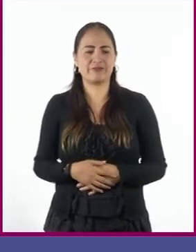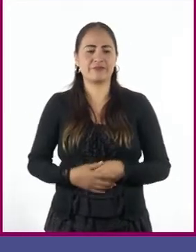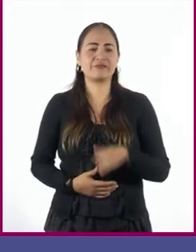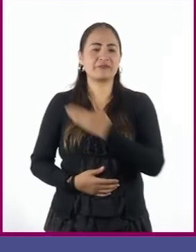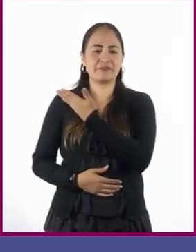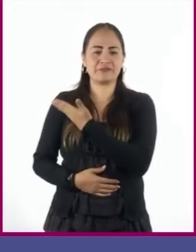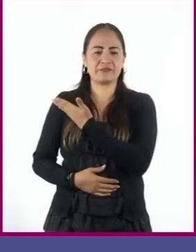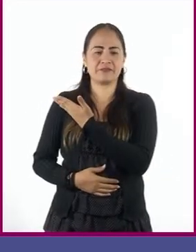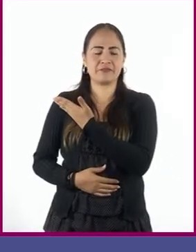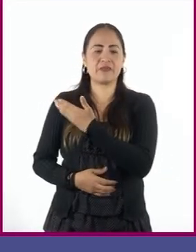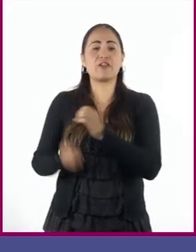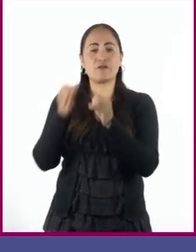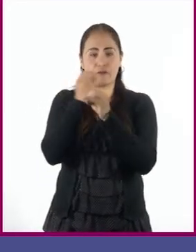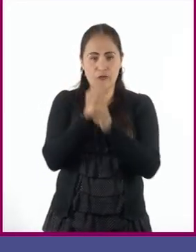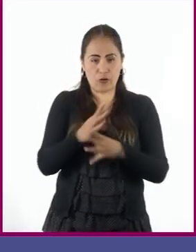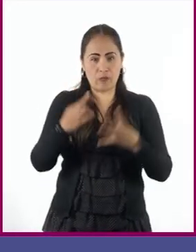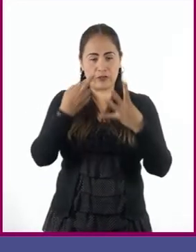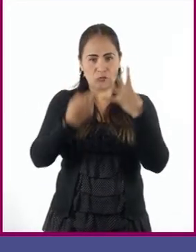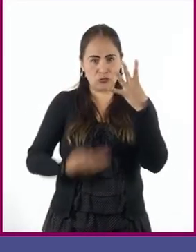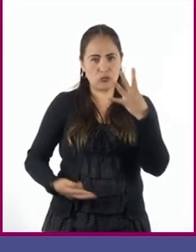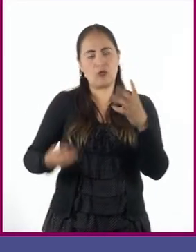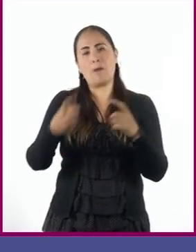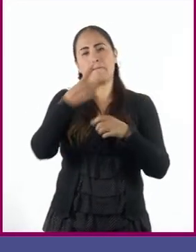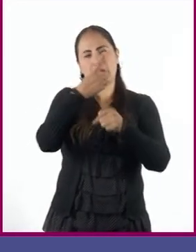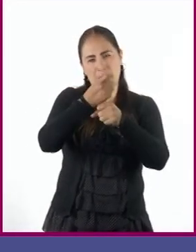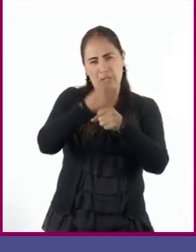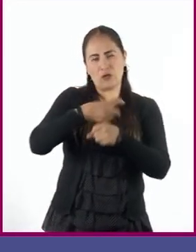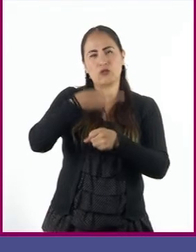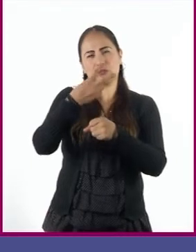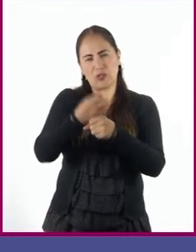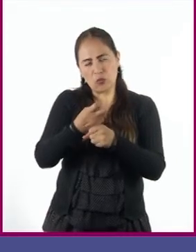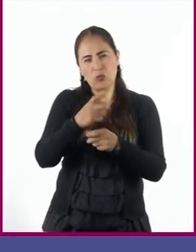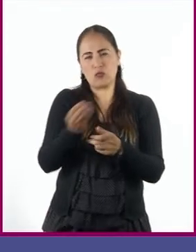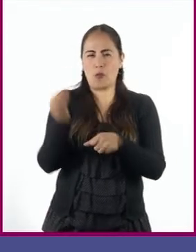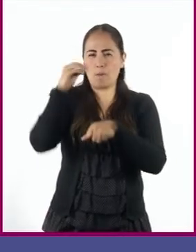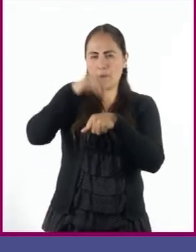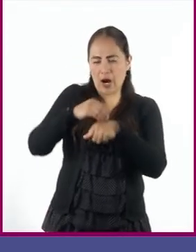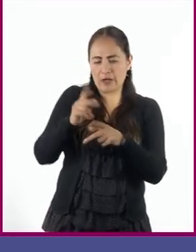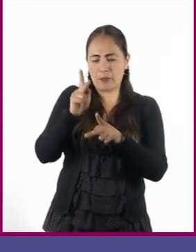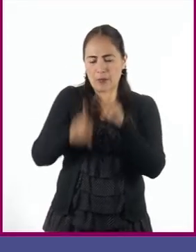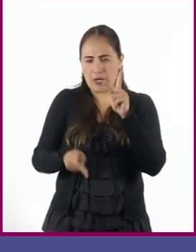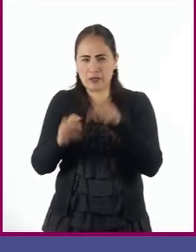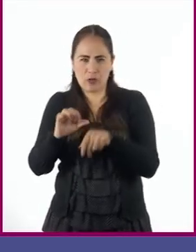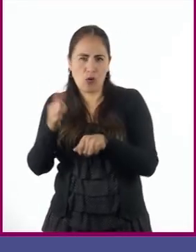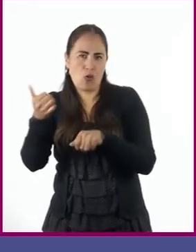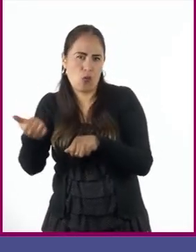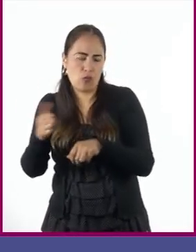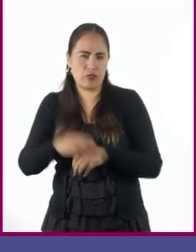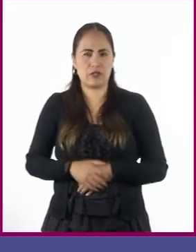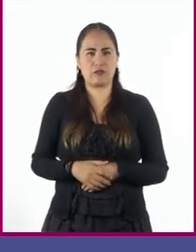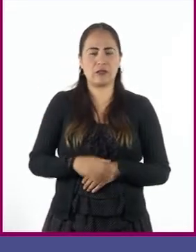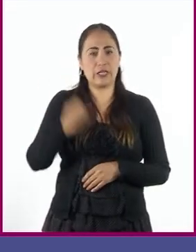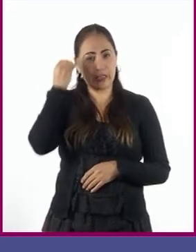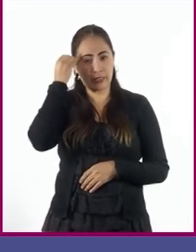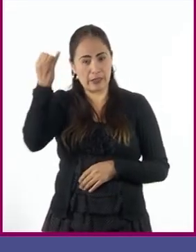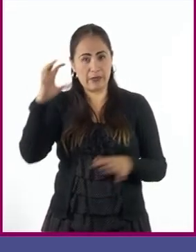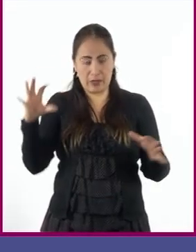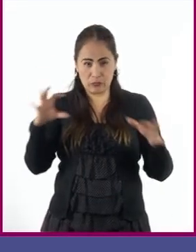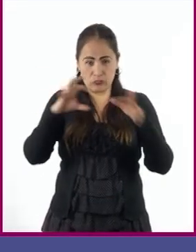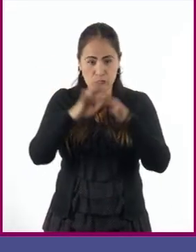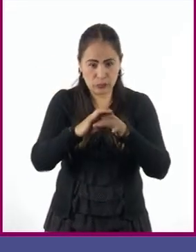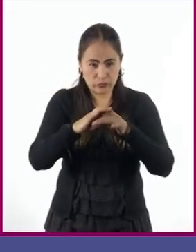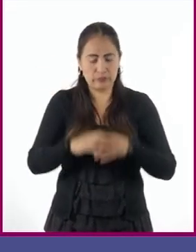información en primer lugar, en segundo lugar, por una parte, por otra parte. Para unir ideas o agregar información.